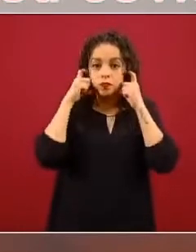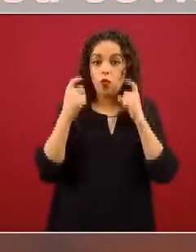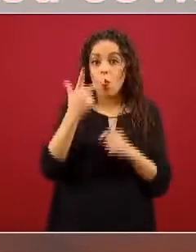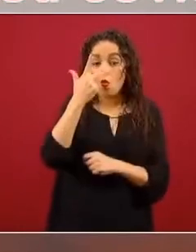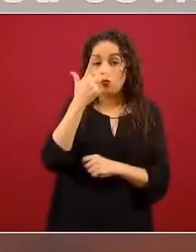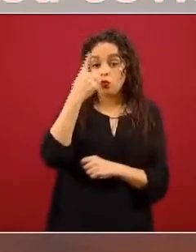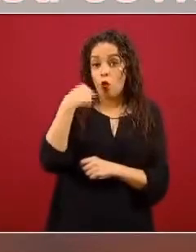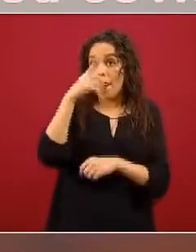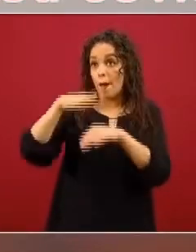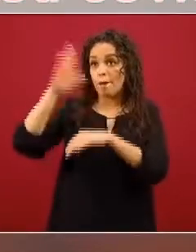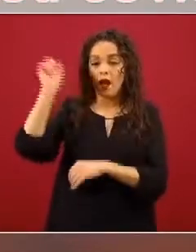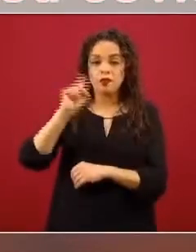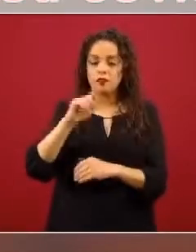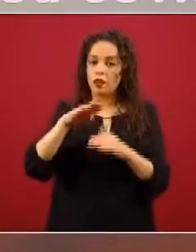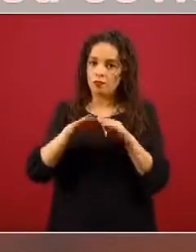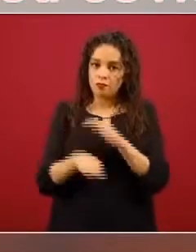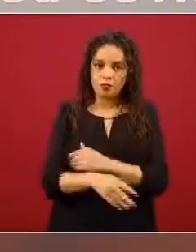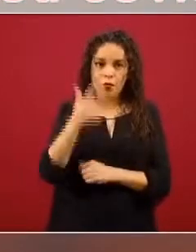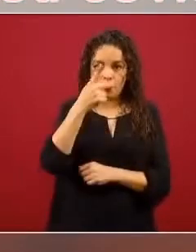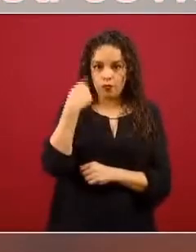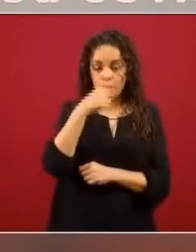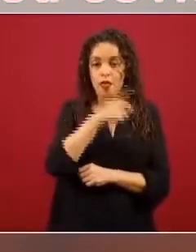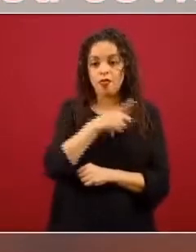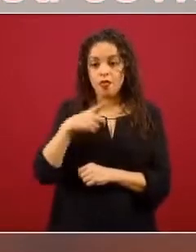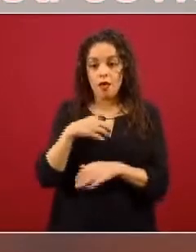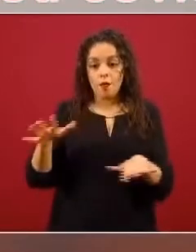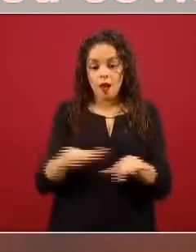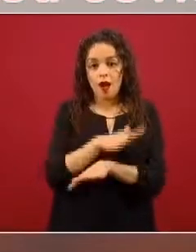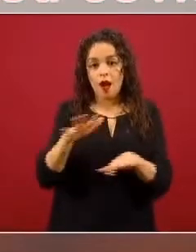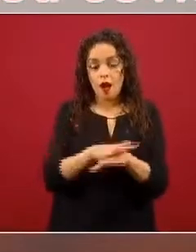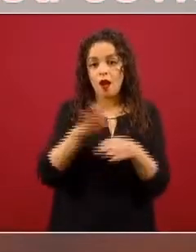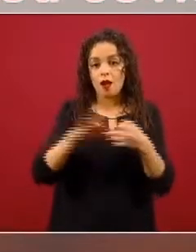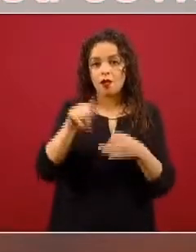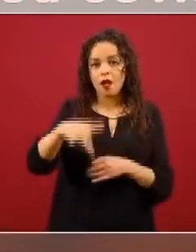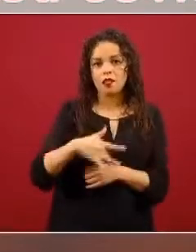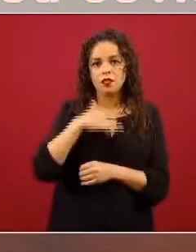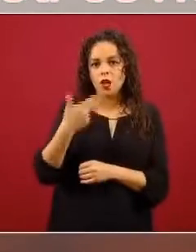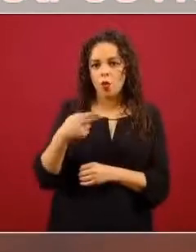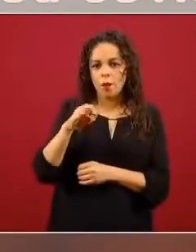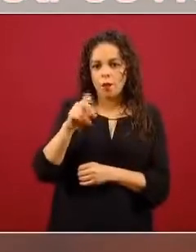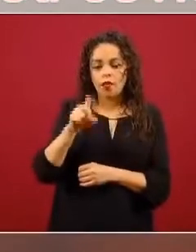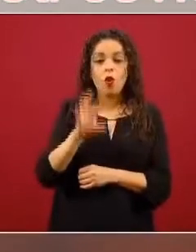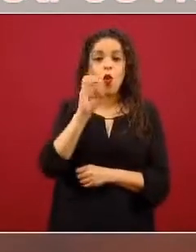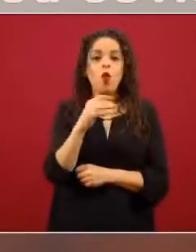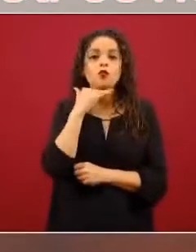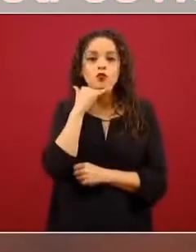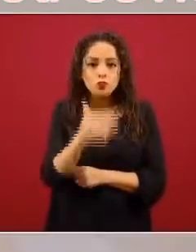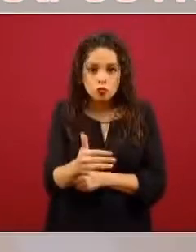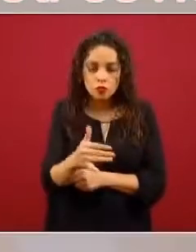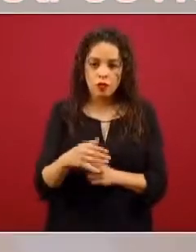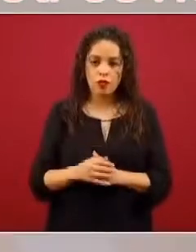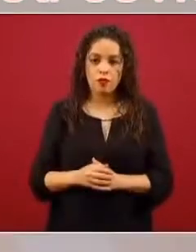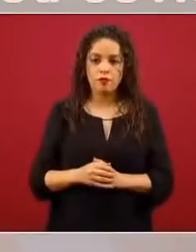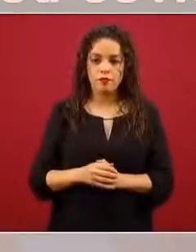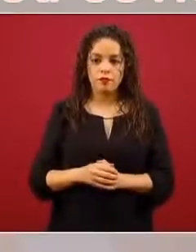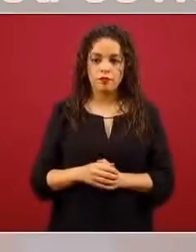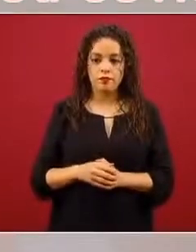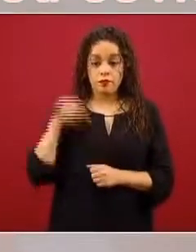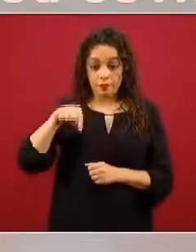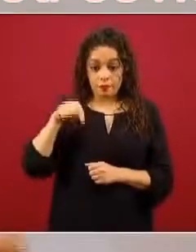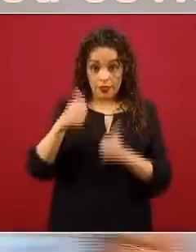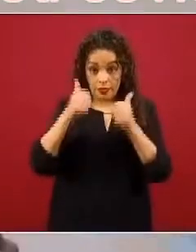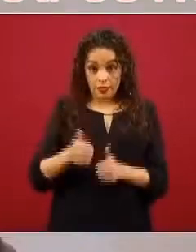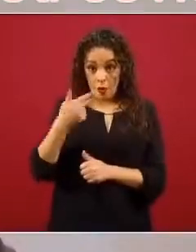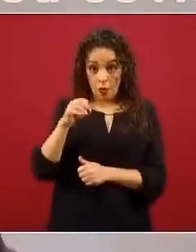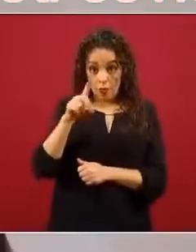horas. Y en condiciones de humedad, se deben de cambiar cada vez que estén húmedas o cada vez que se encuentren sucias. Si la mascarilla se encuentra húmeda, hay que